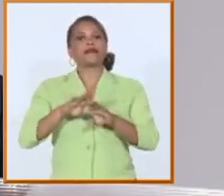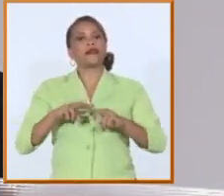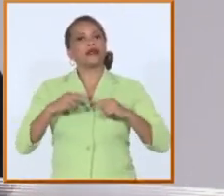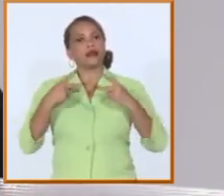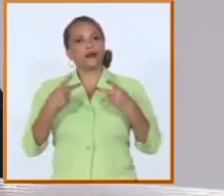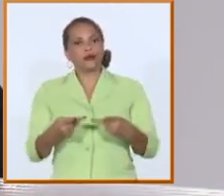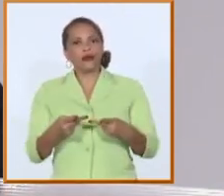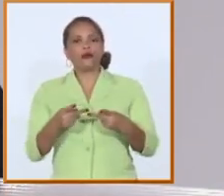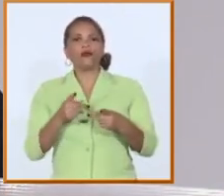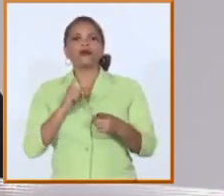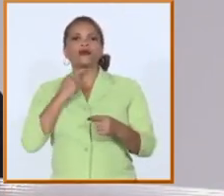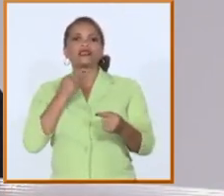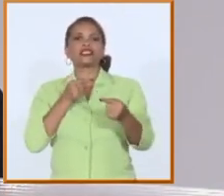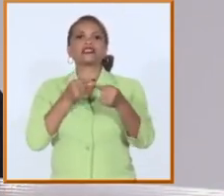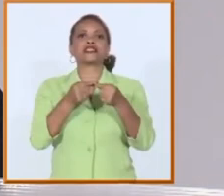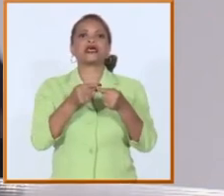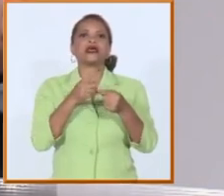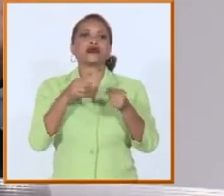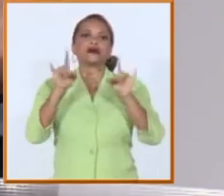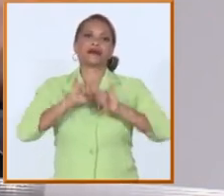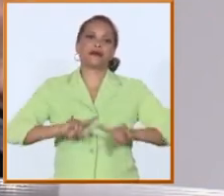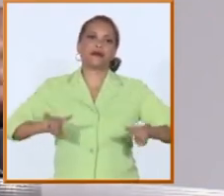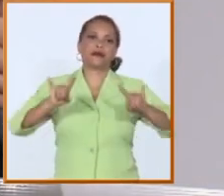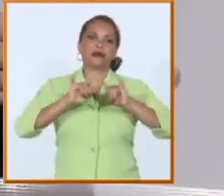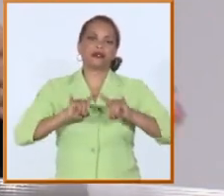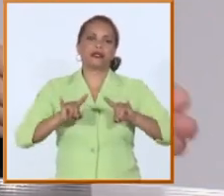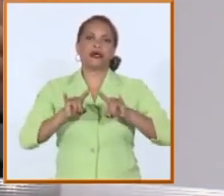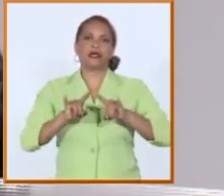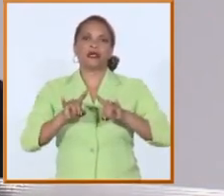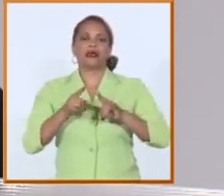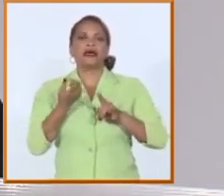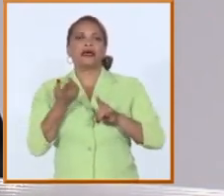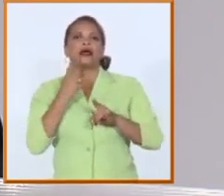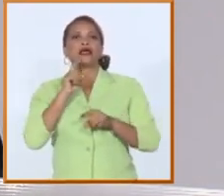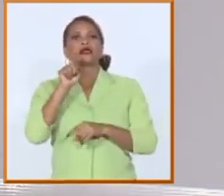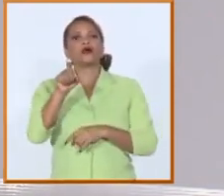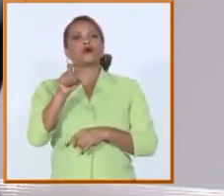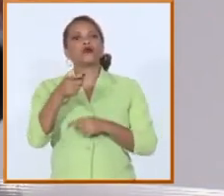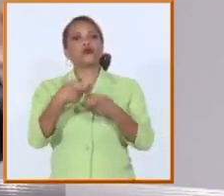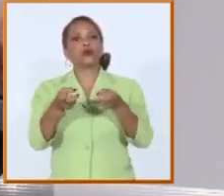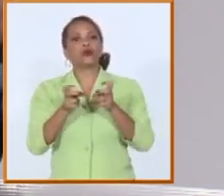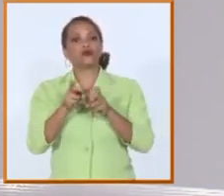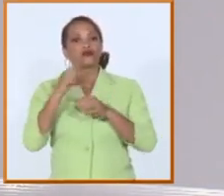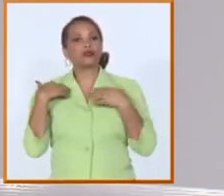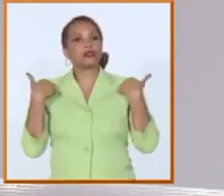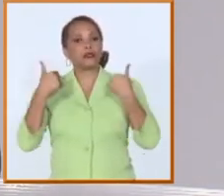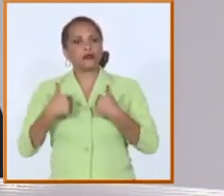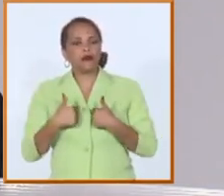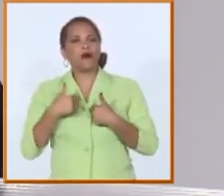acercado a las universidades casualmente o coincidentemente en el último consejo de dirección tuvimos